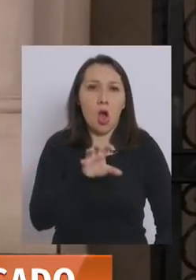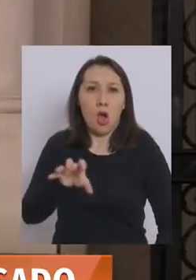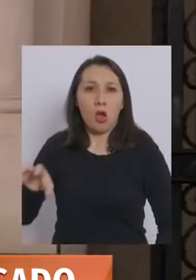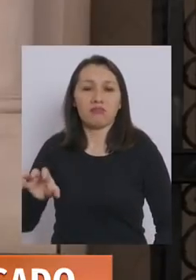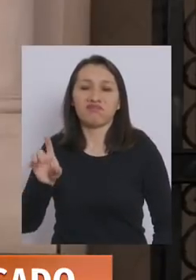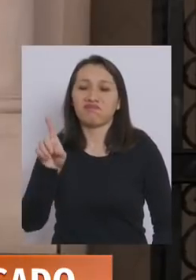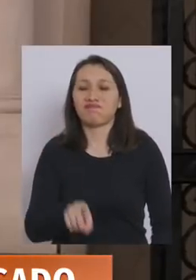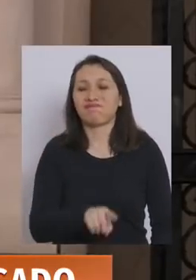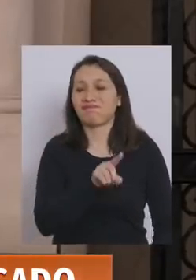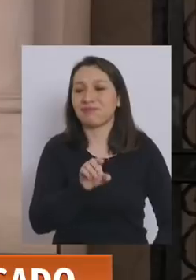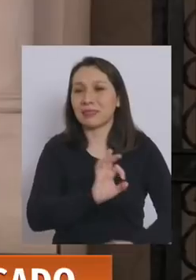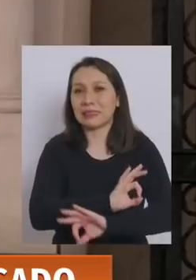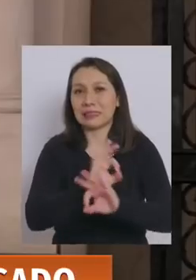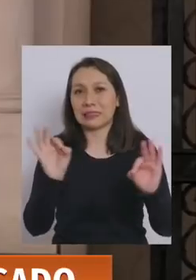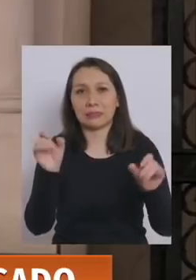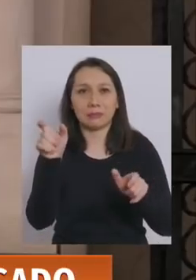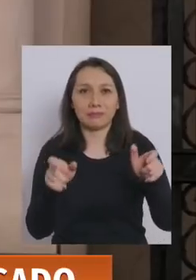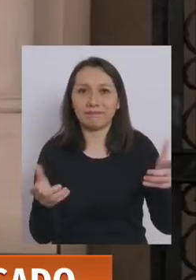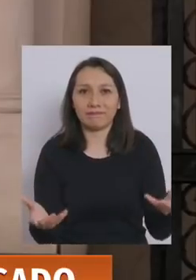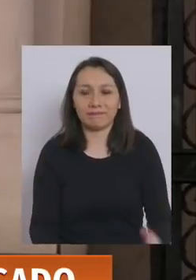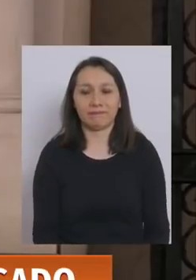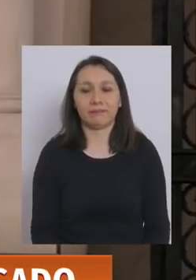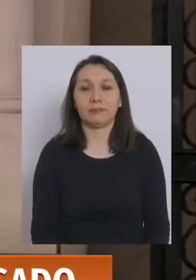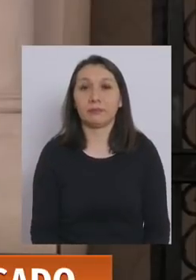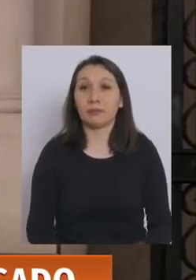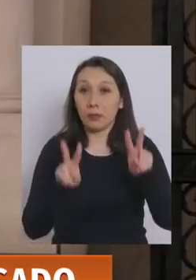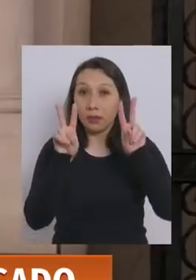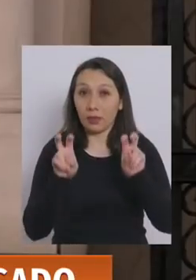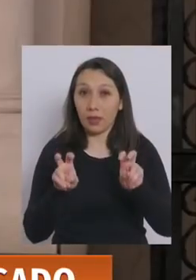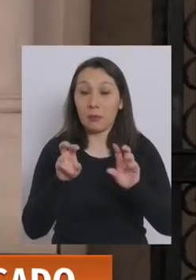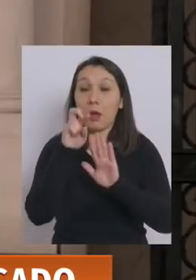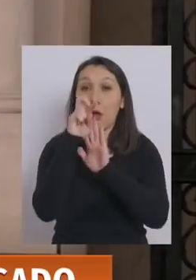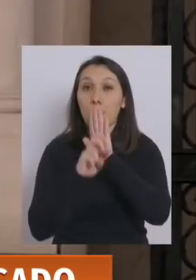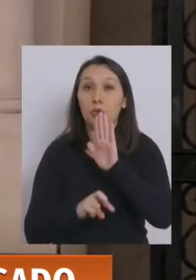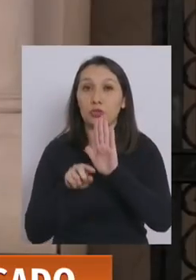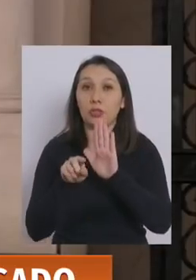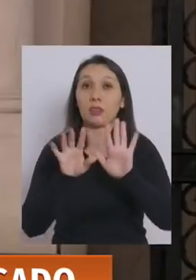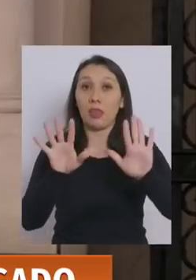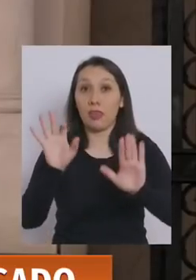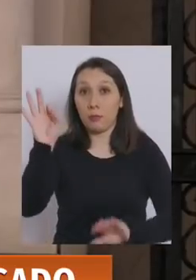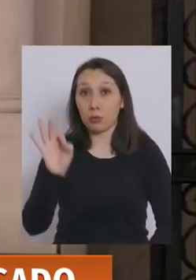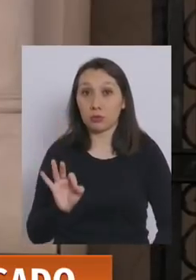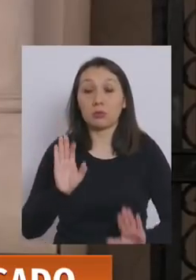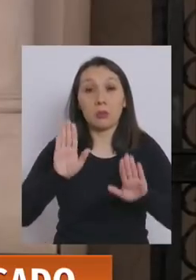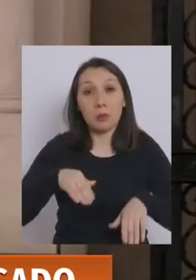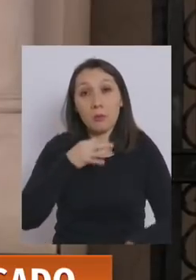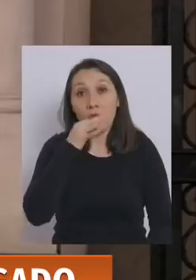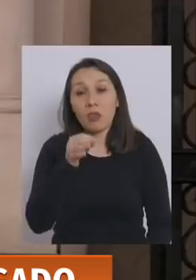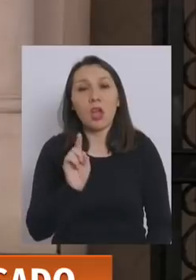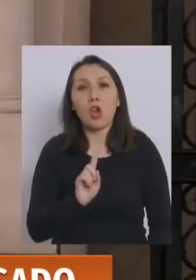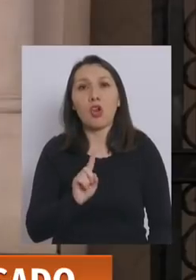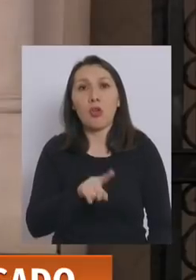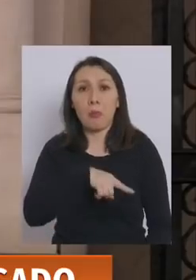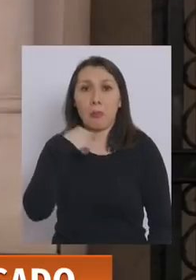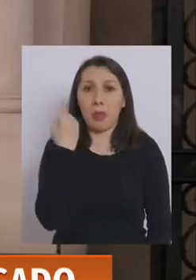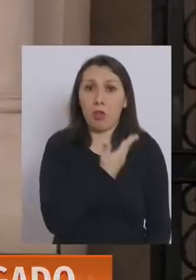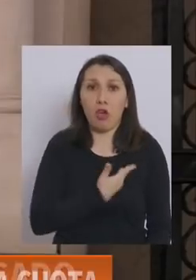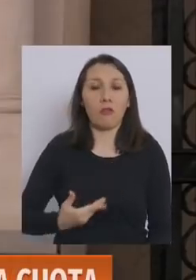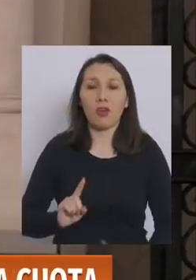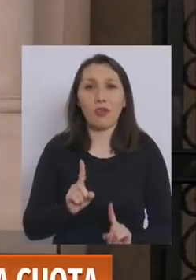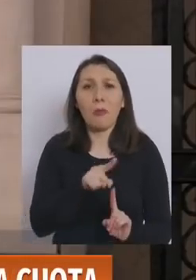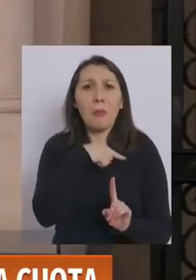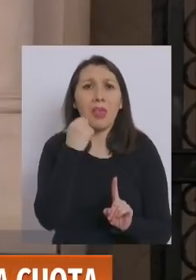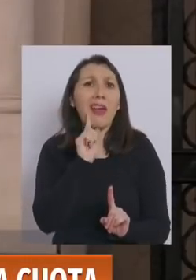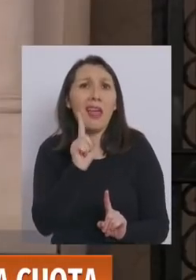no le sirve absolutamente a nadie. Y con respecto al proyecto del 10%, tal como le dijimos, esto no es una derrota para el gobierno, es una